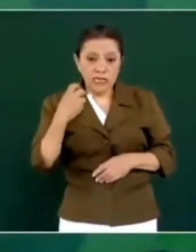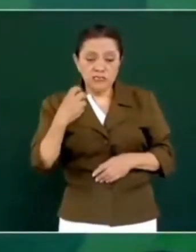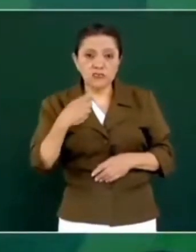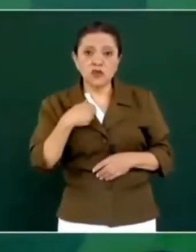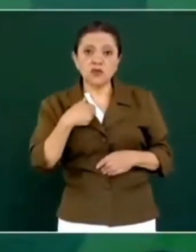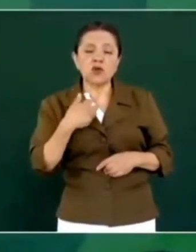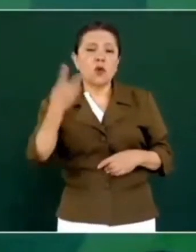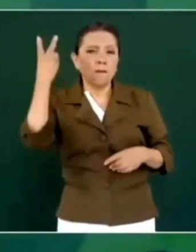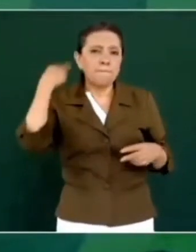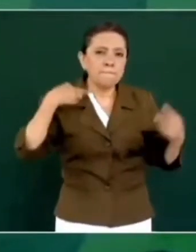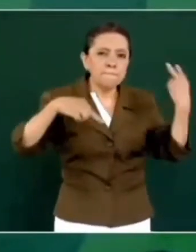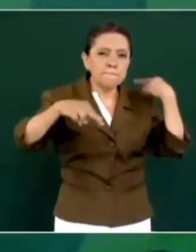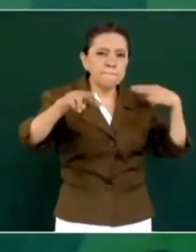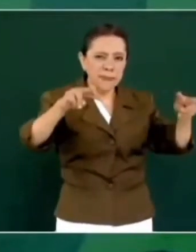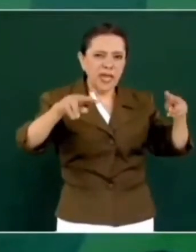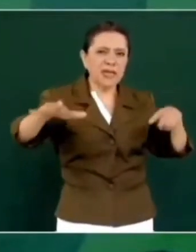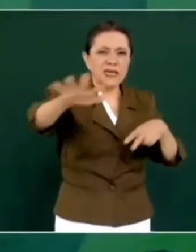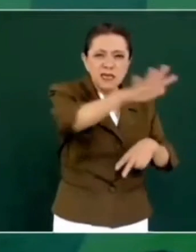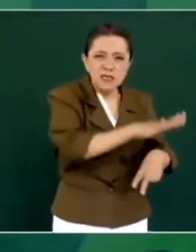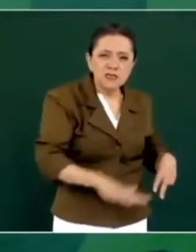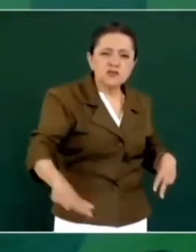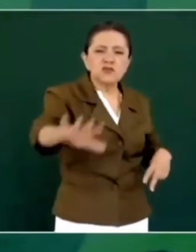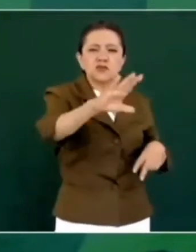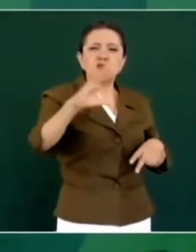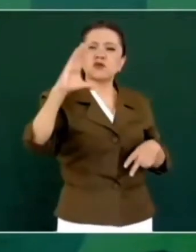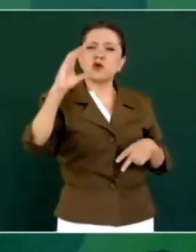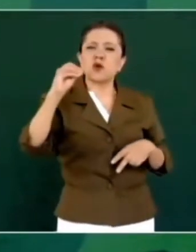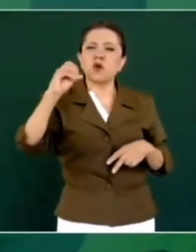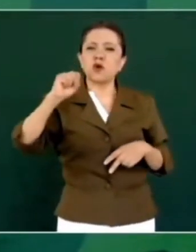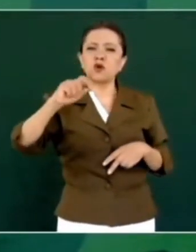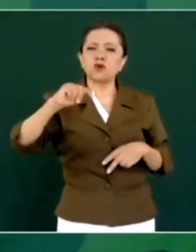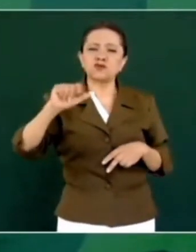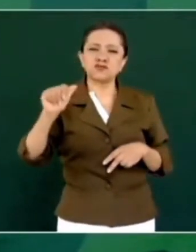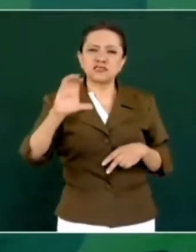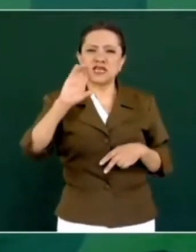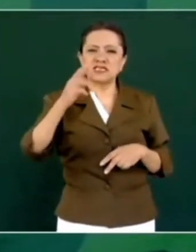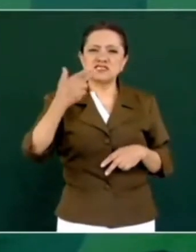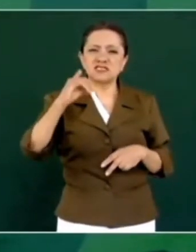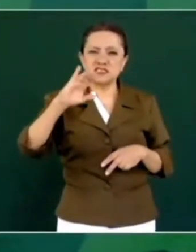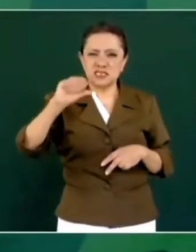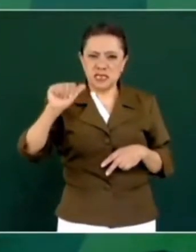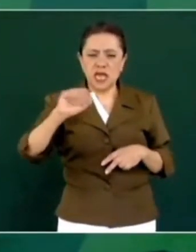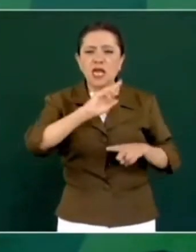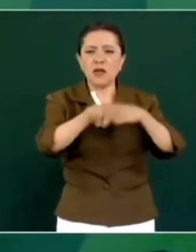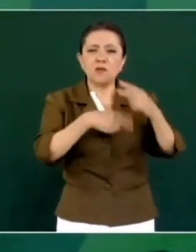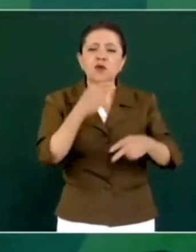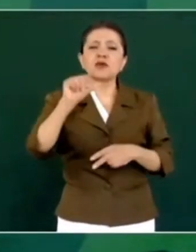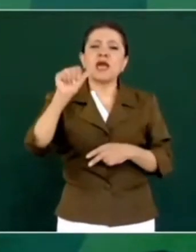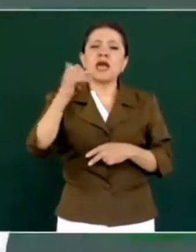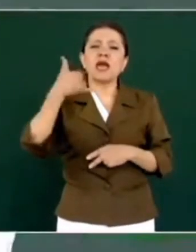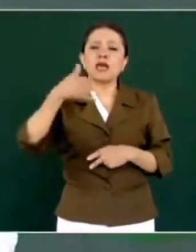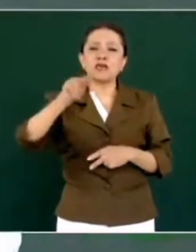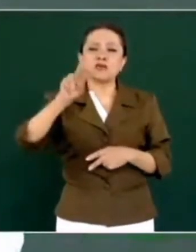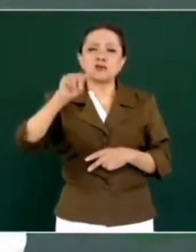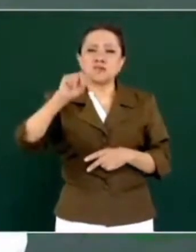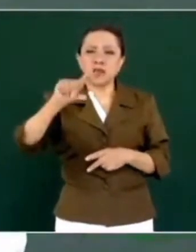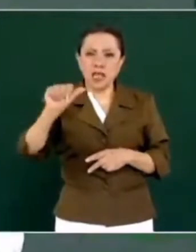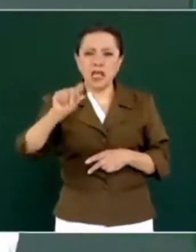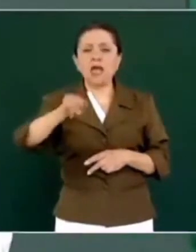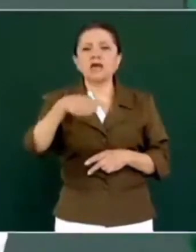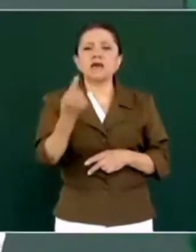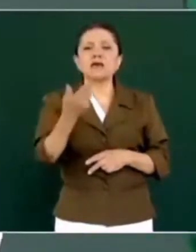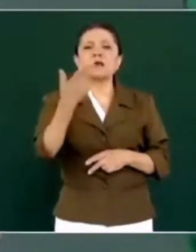una gira por toda la Costa Chica, vamos a estar en Ayutla, vamos a estar en Cuaji,